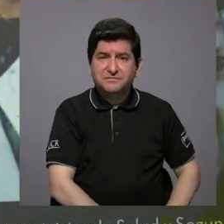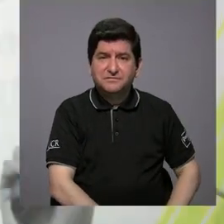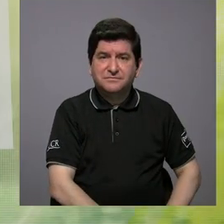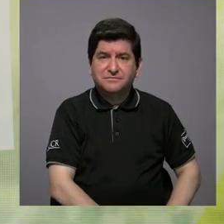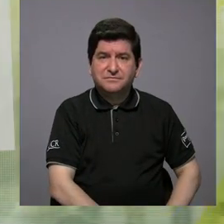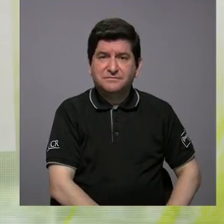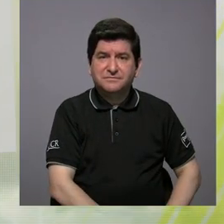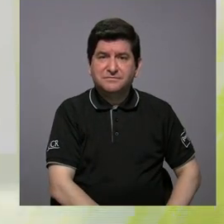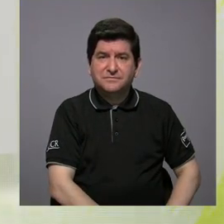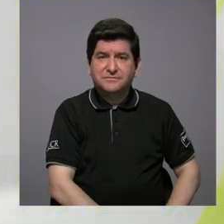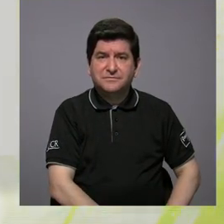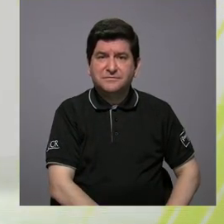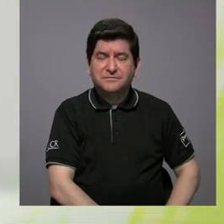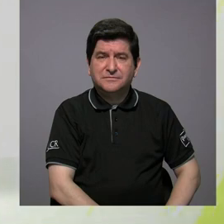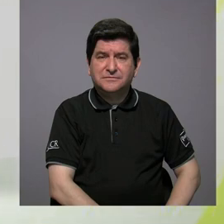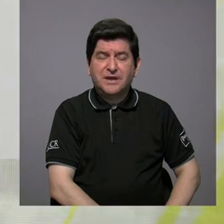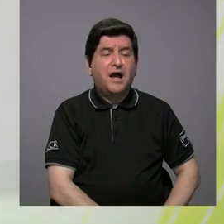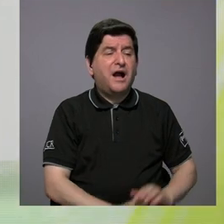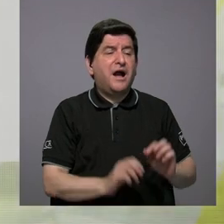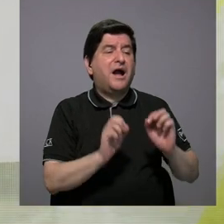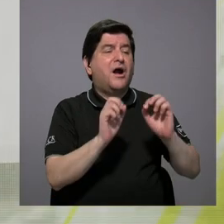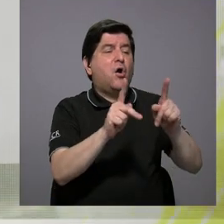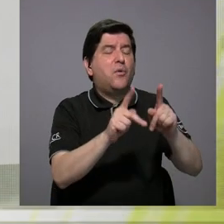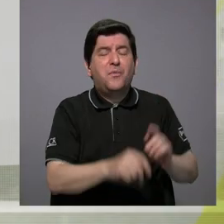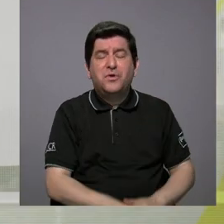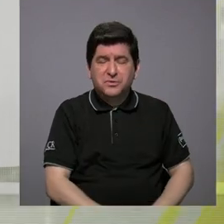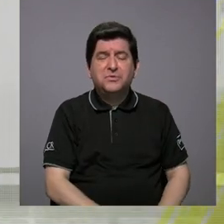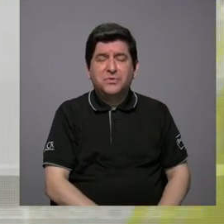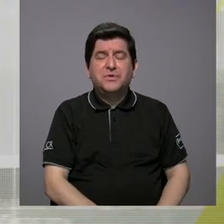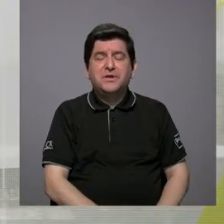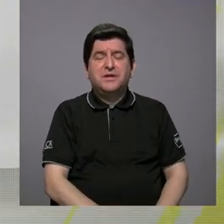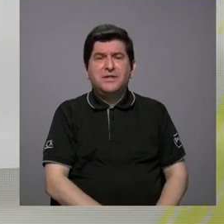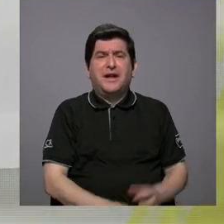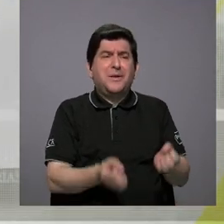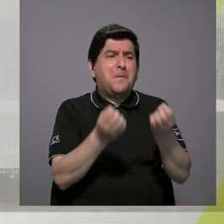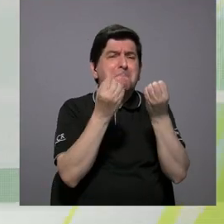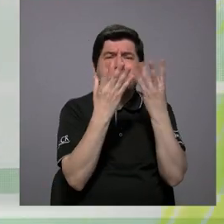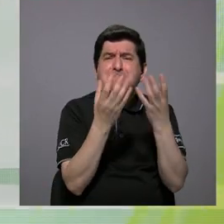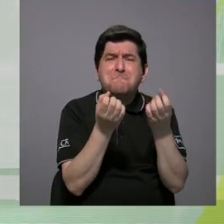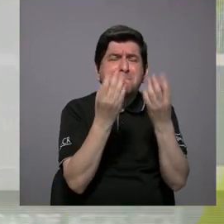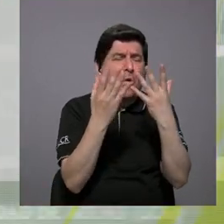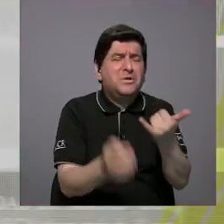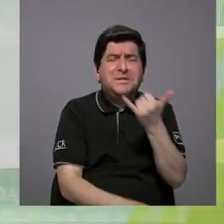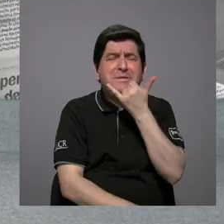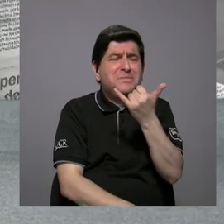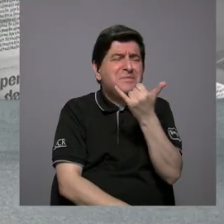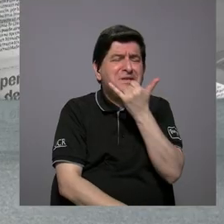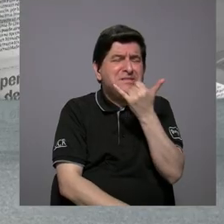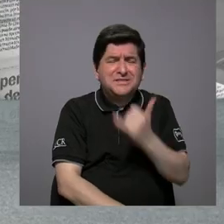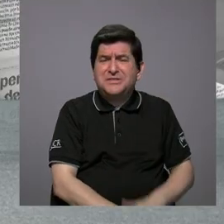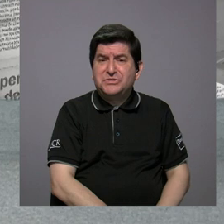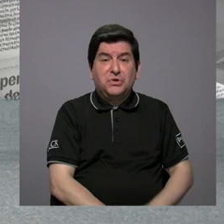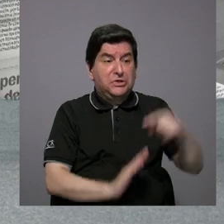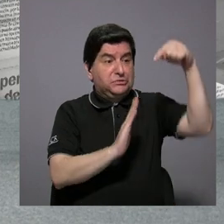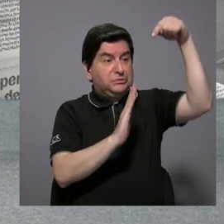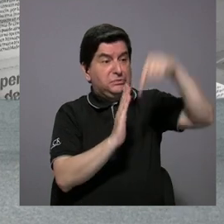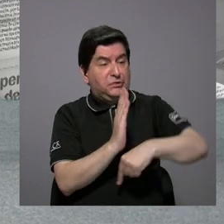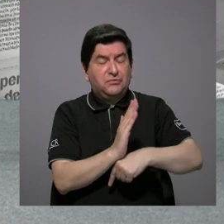permisos de factibilidad ambiental plagados de errores gravísimos,